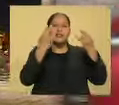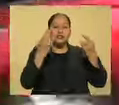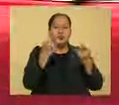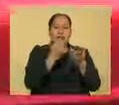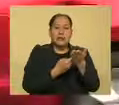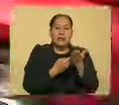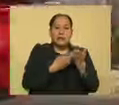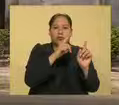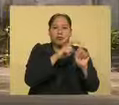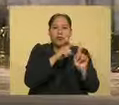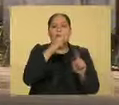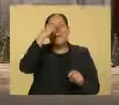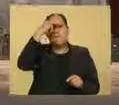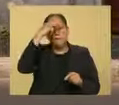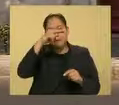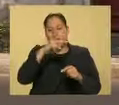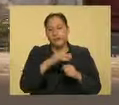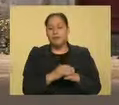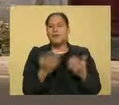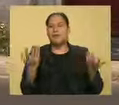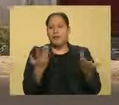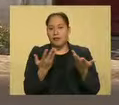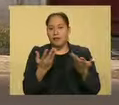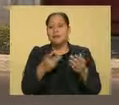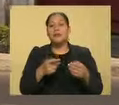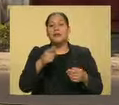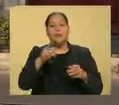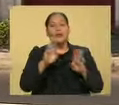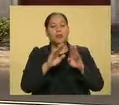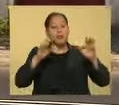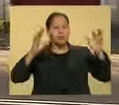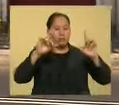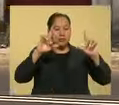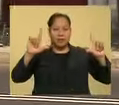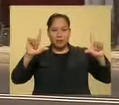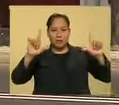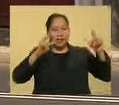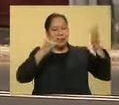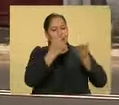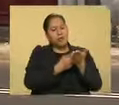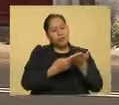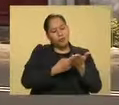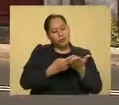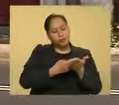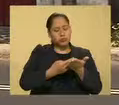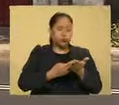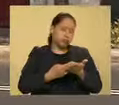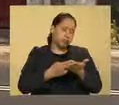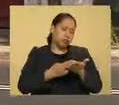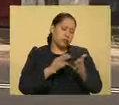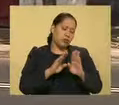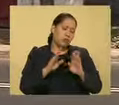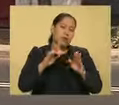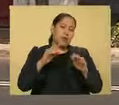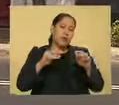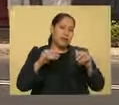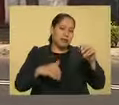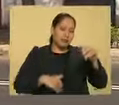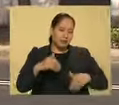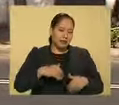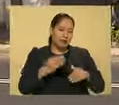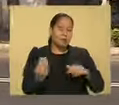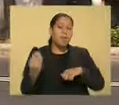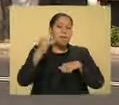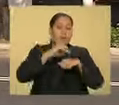mexicana, en donde vemos cómo con cartoncitos dibujados, hacía una escena y la daba en la